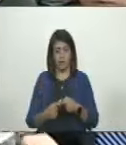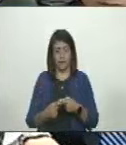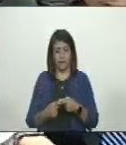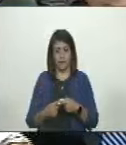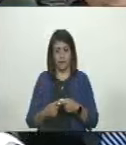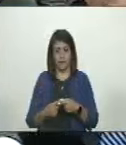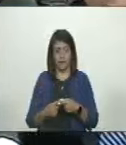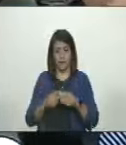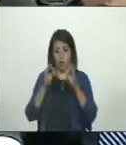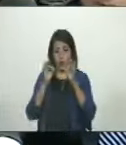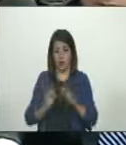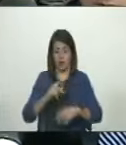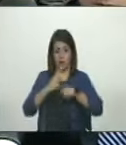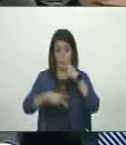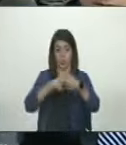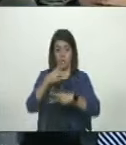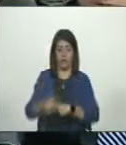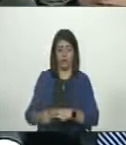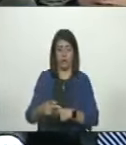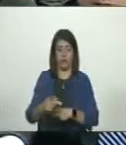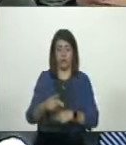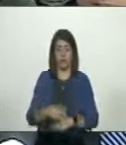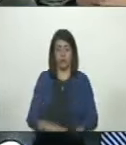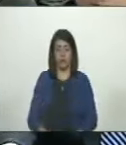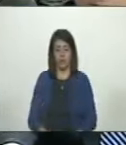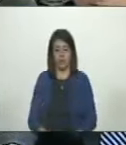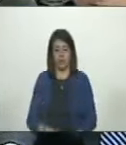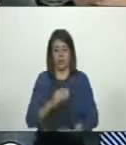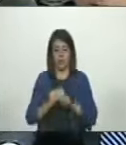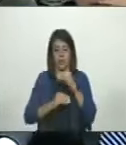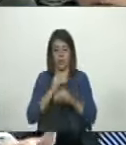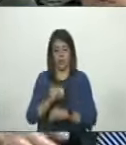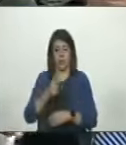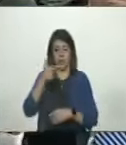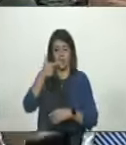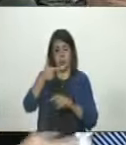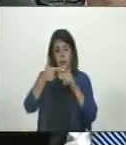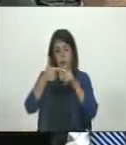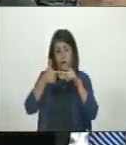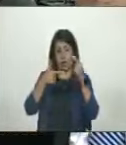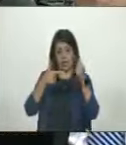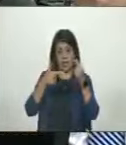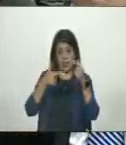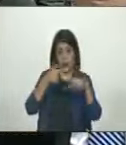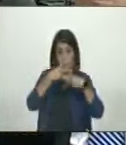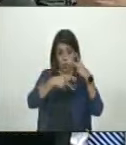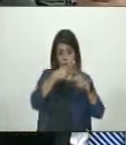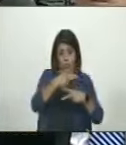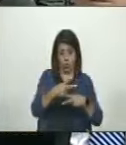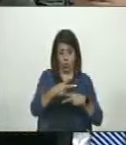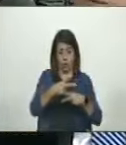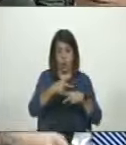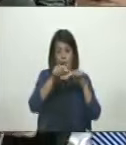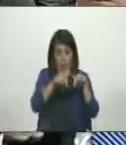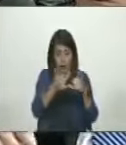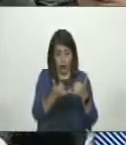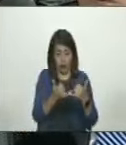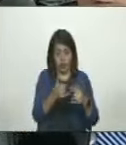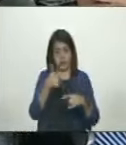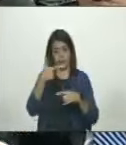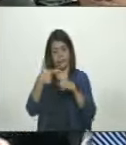monto de producción para la base, lo que hacemos es una división entre el monto de la producción actual